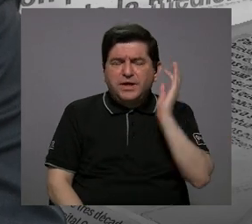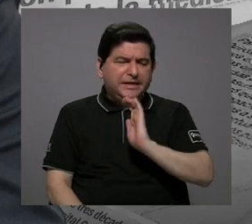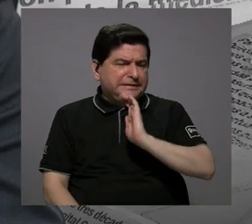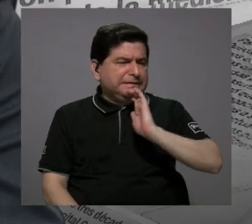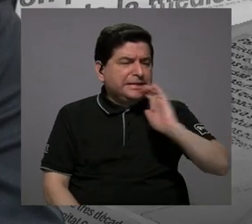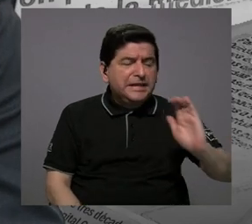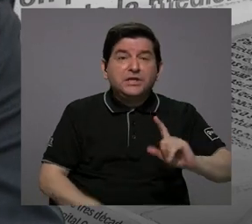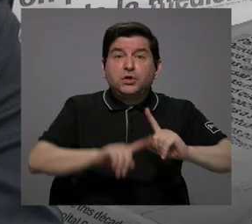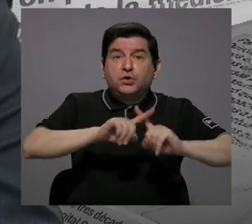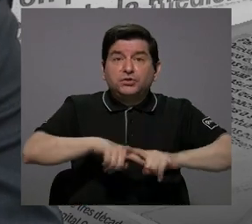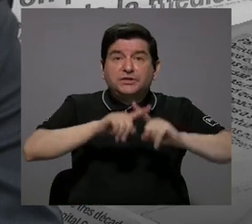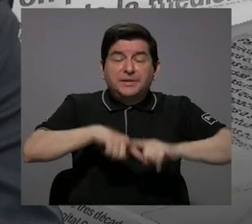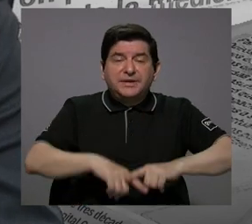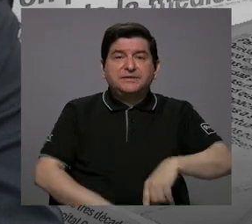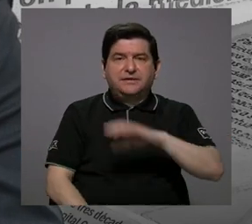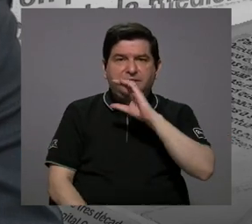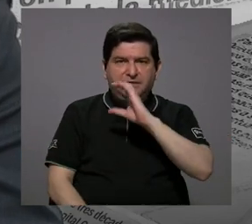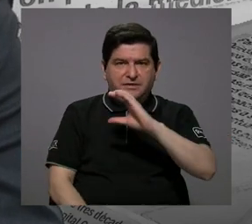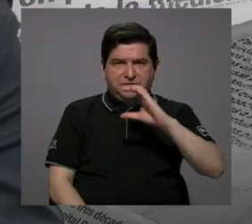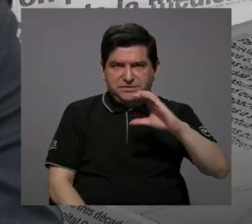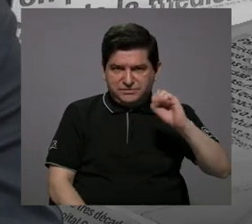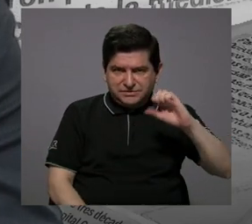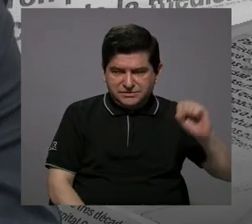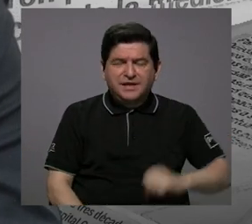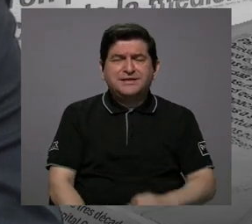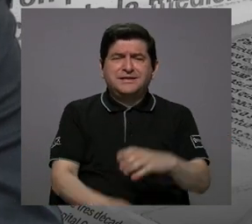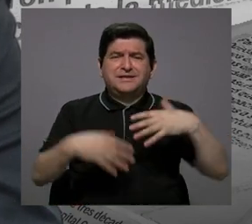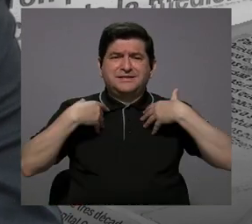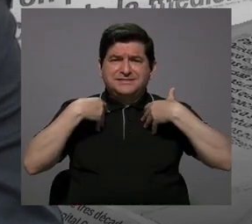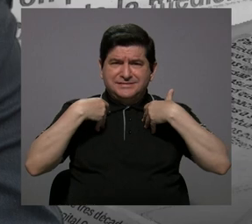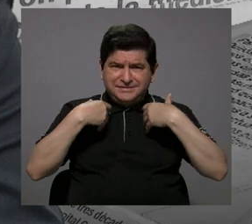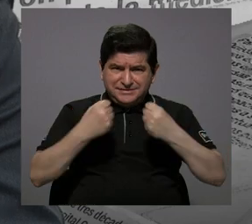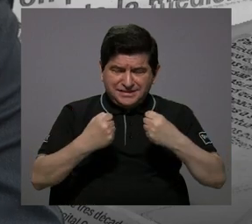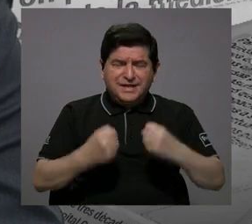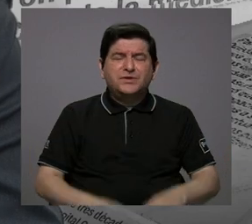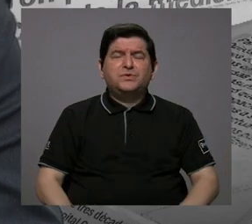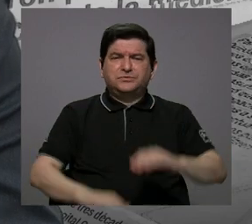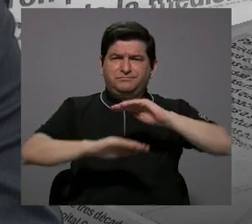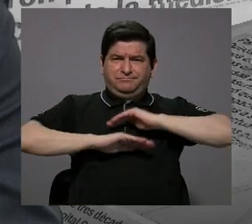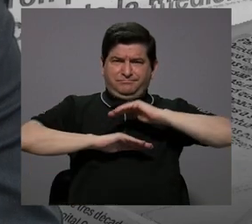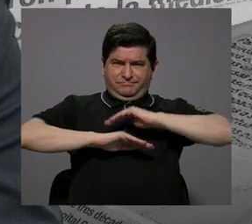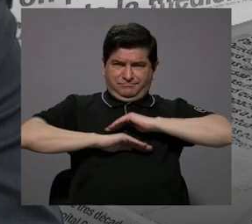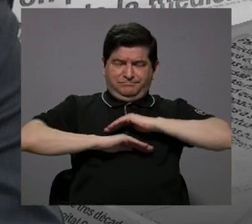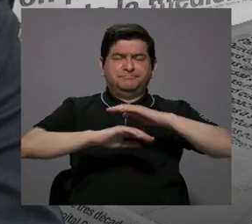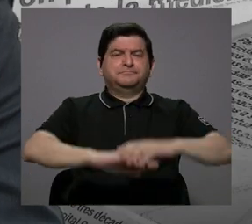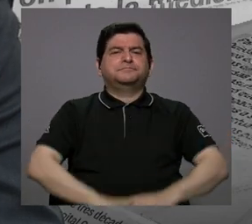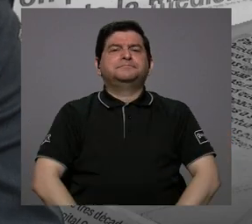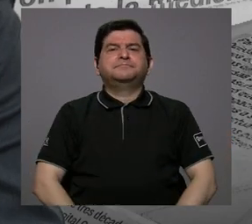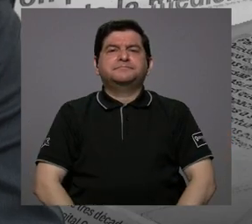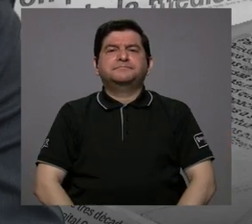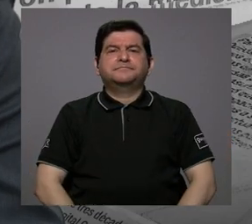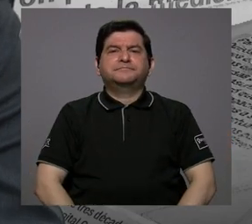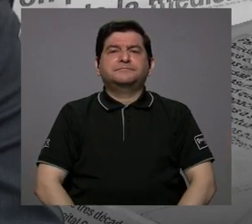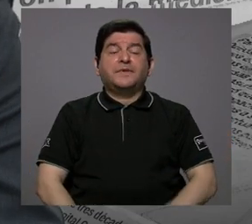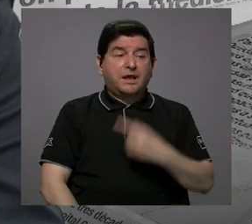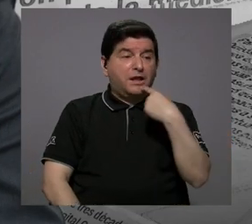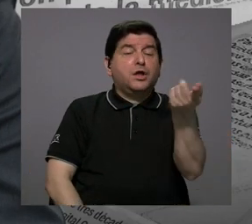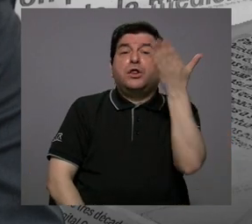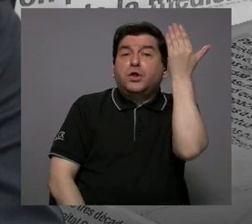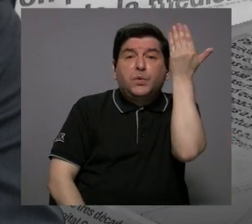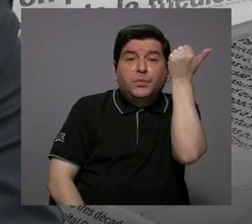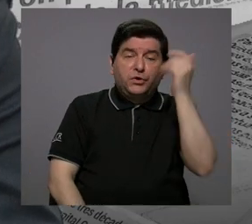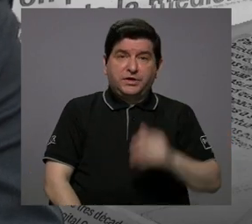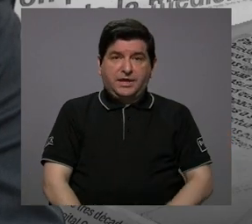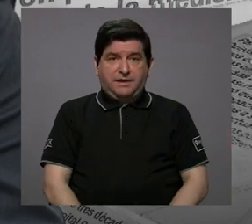que dependemos de la Caja para poder satisfacer nuestras necesidades en cuanto a la salud. Y digo esto